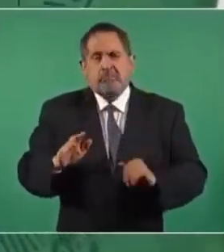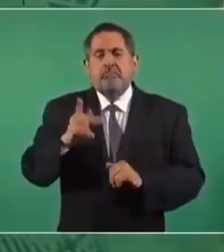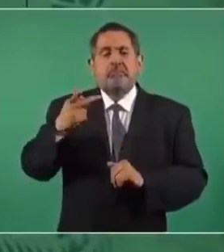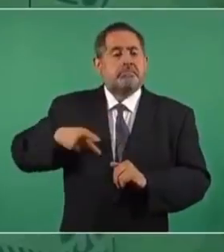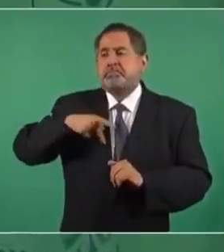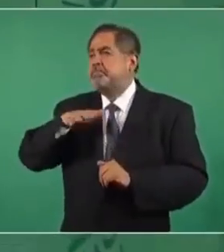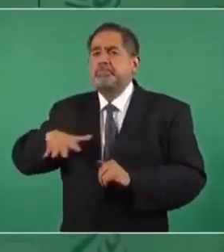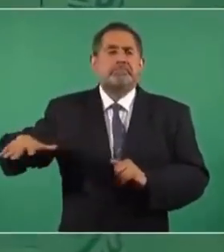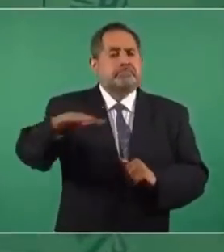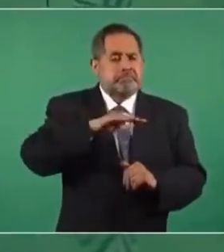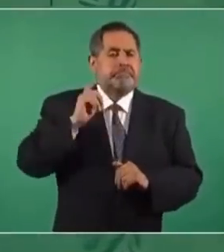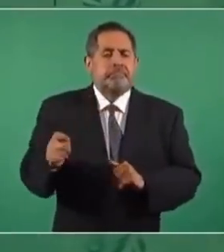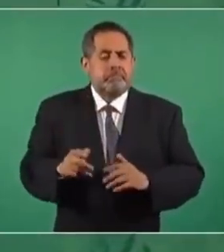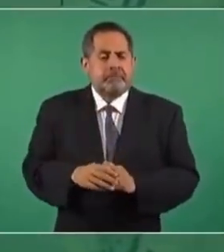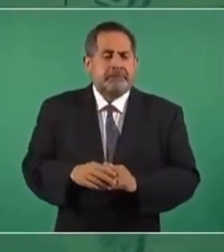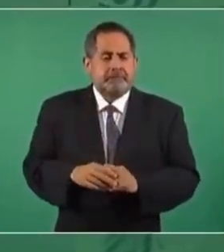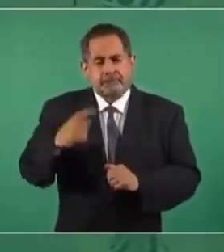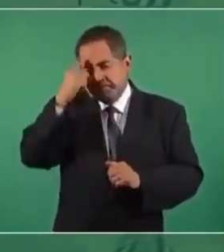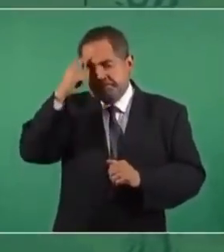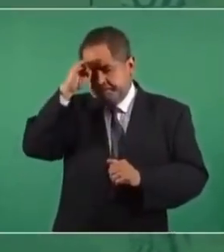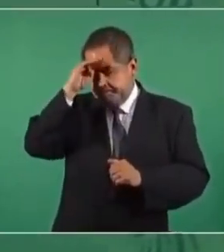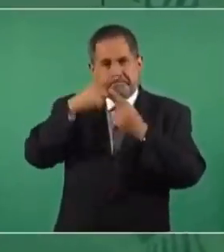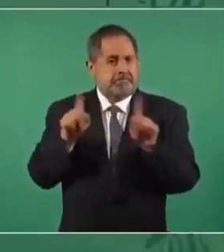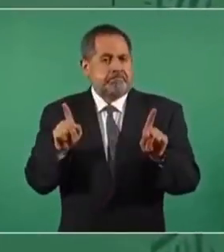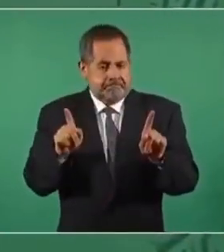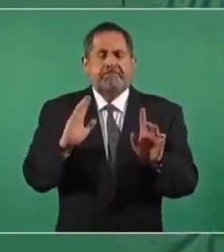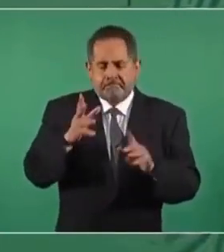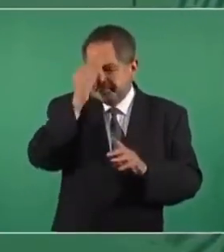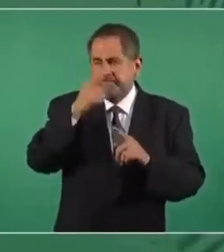la gente ya piensa de otra forma,